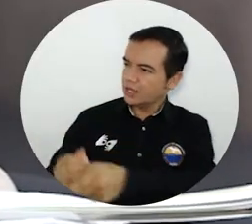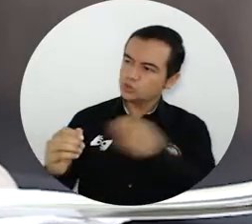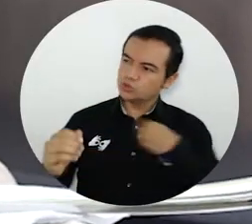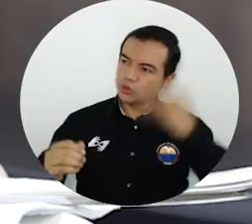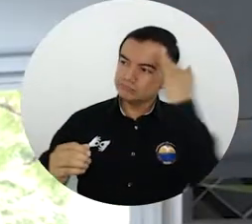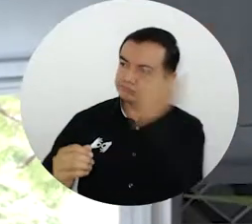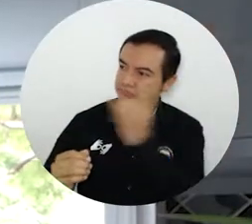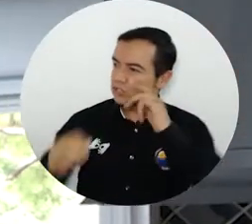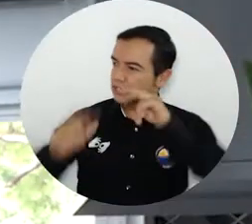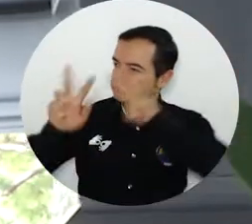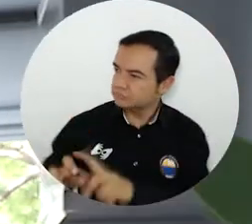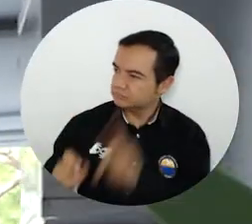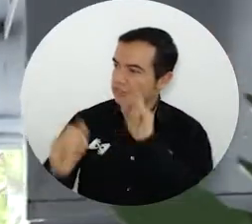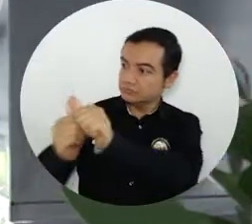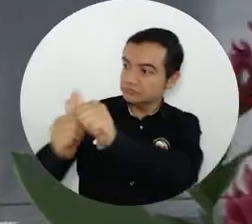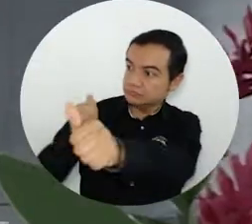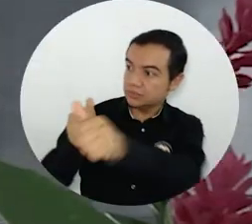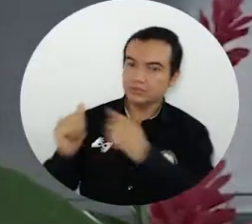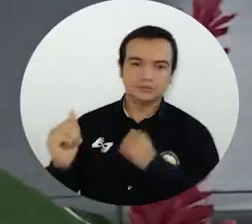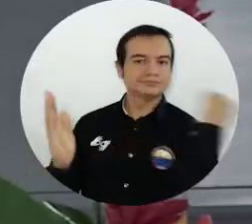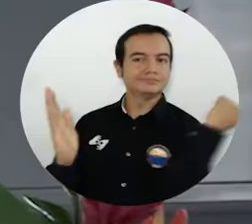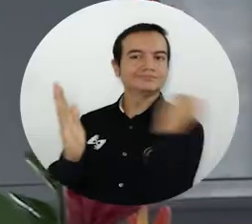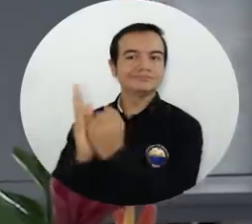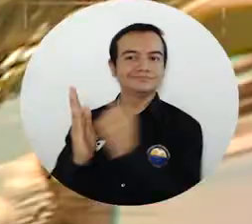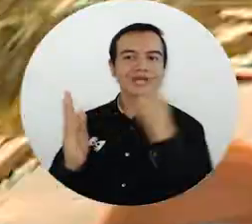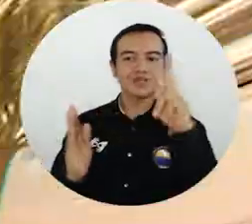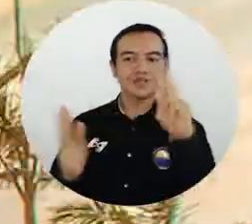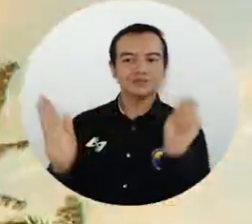administrativos, investigativos y de extensión.